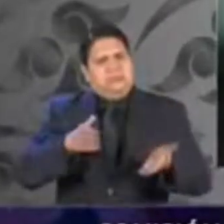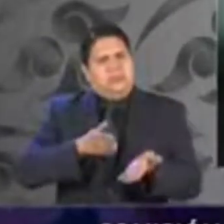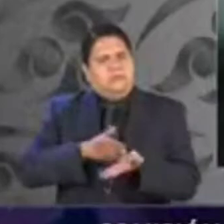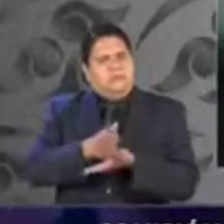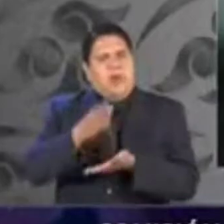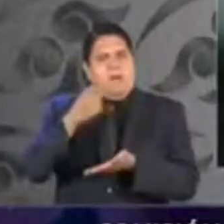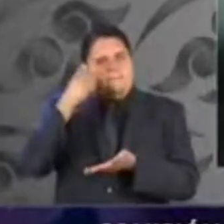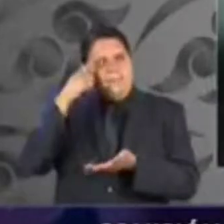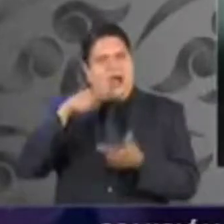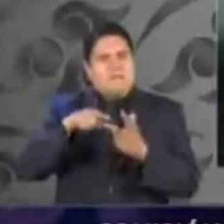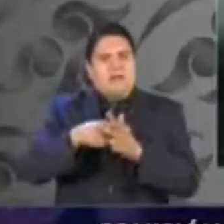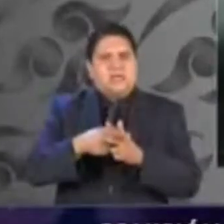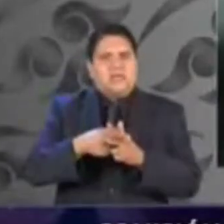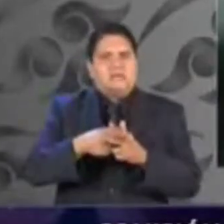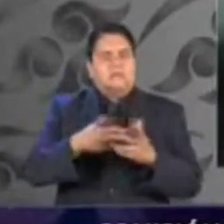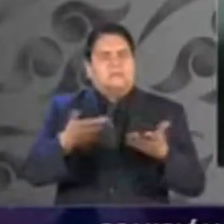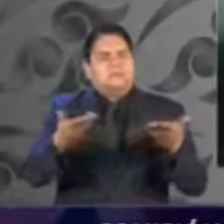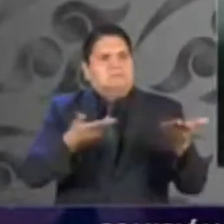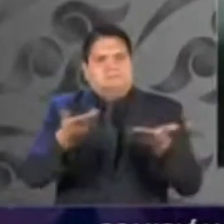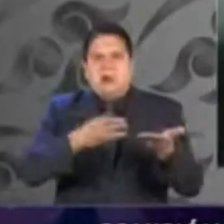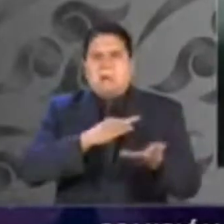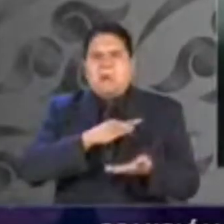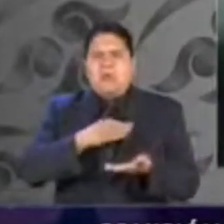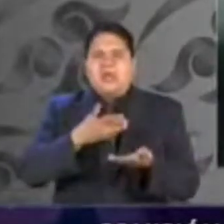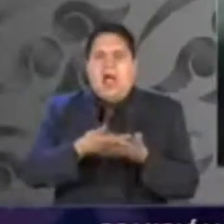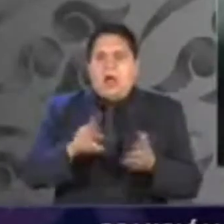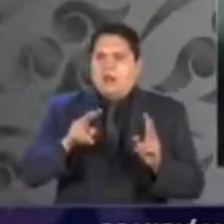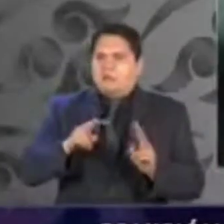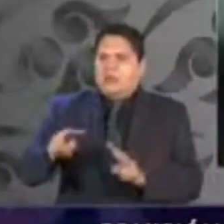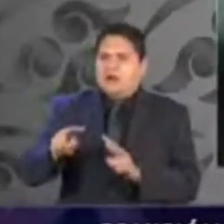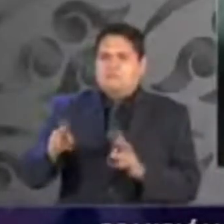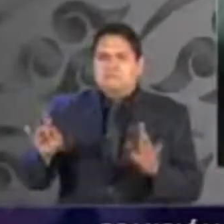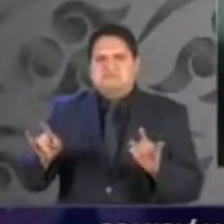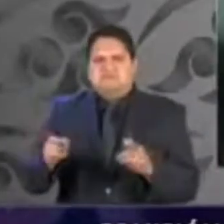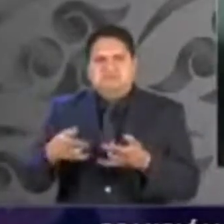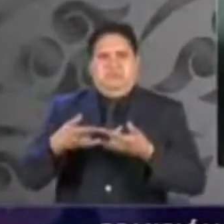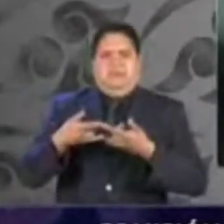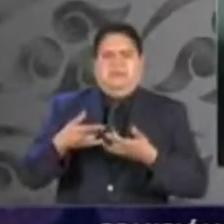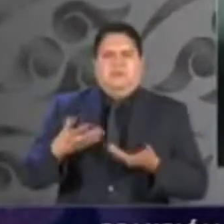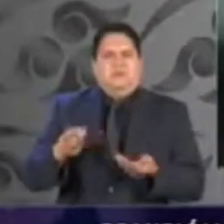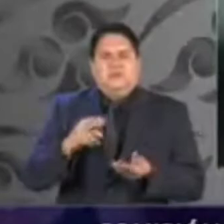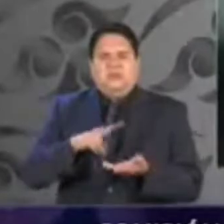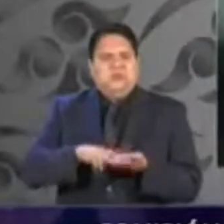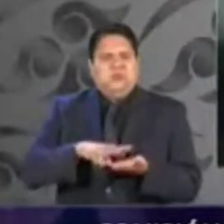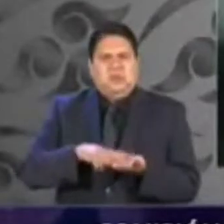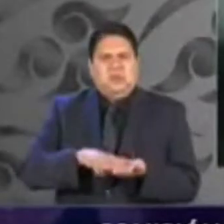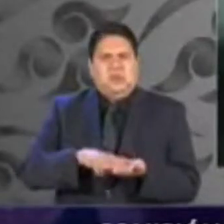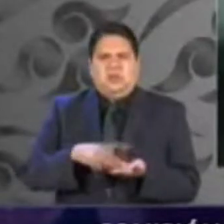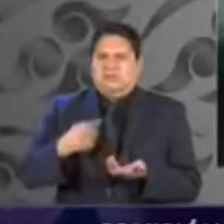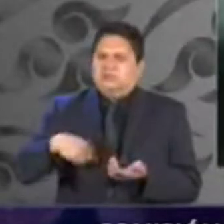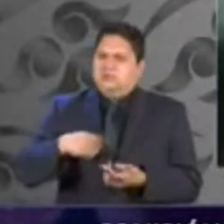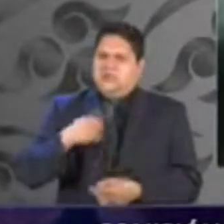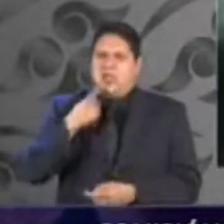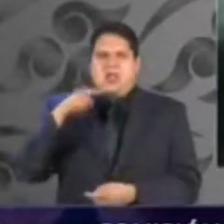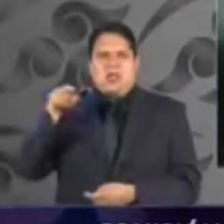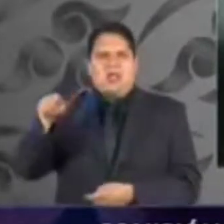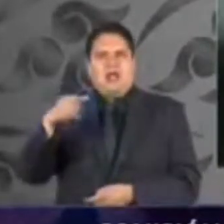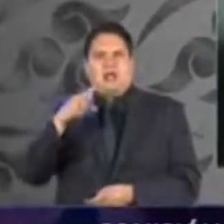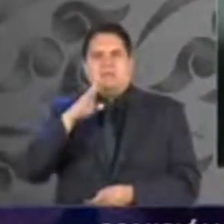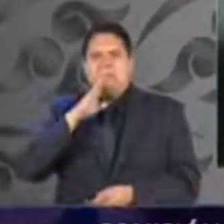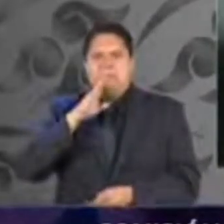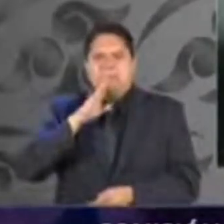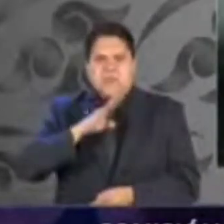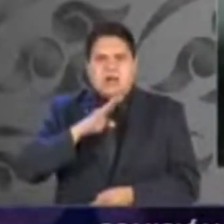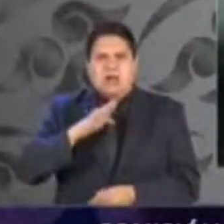podemos más que despreciar y denunciar esta cerrazón legislativa. La lucha por la paridad y la